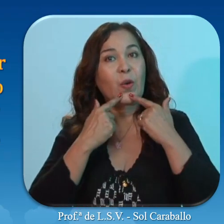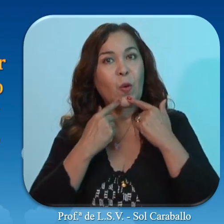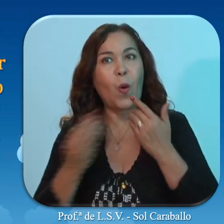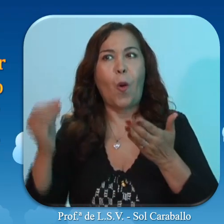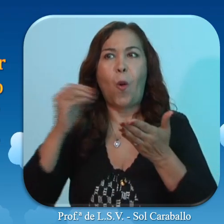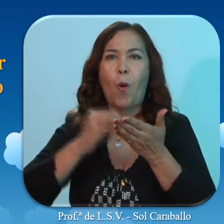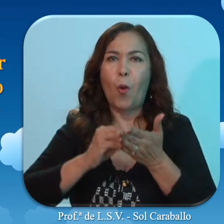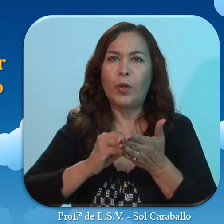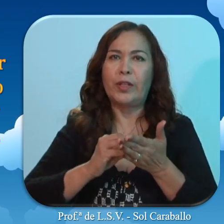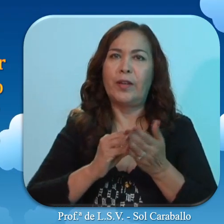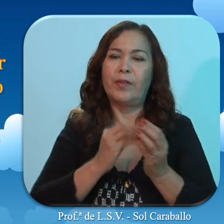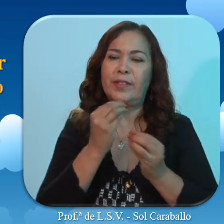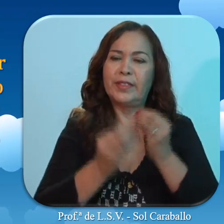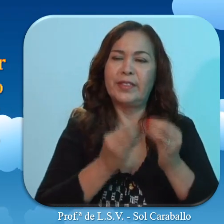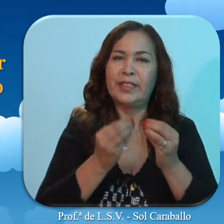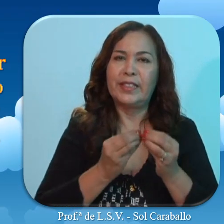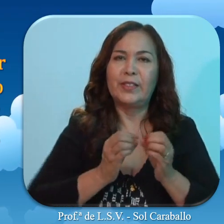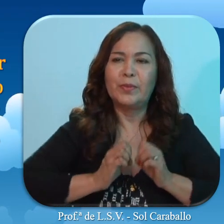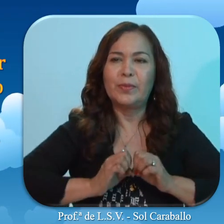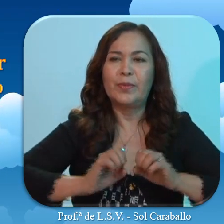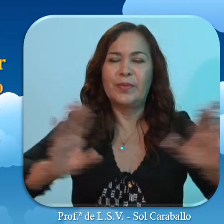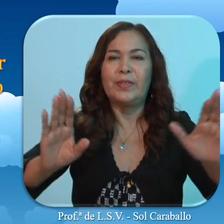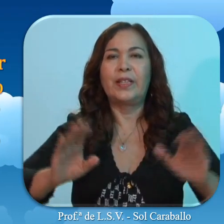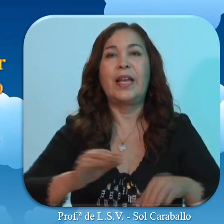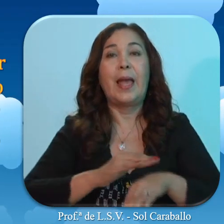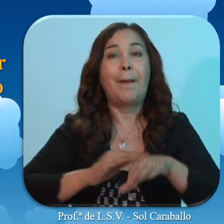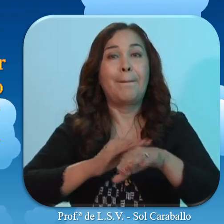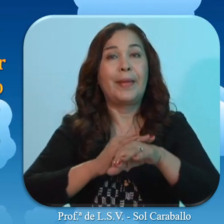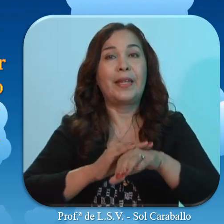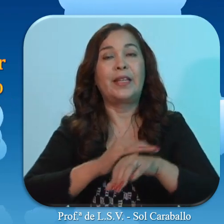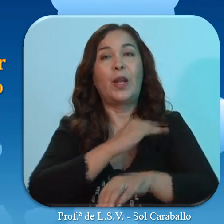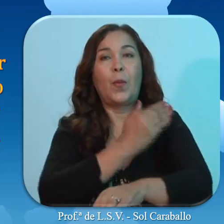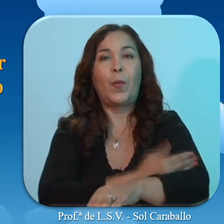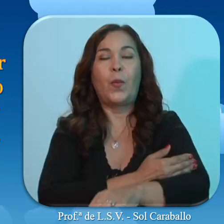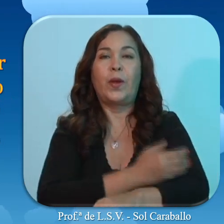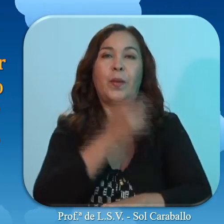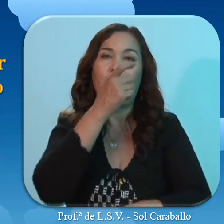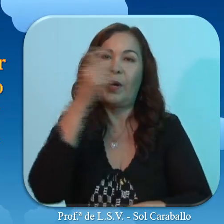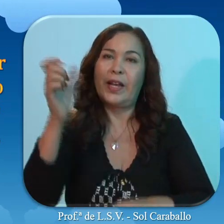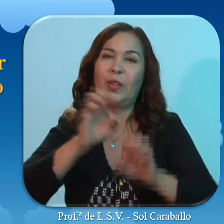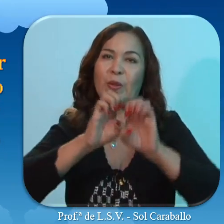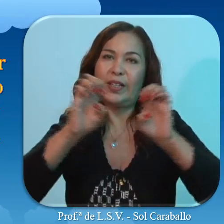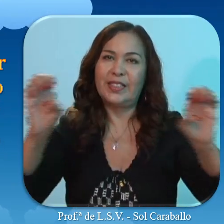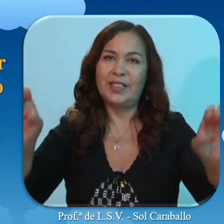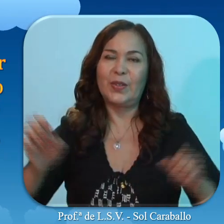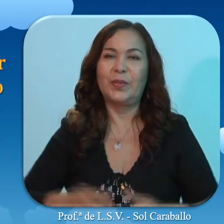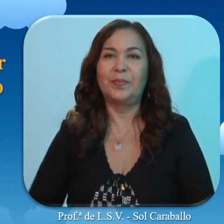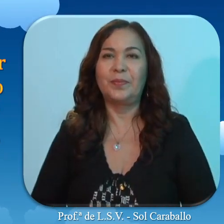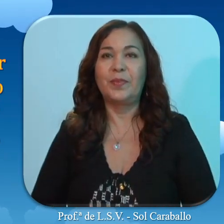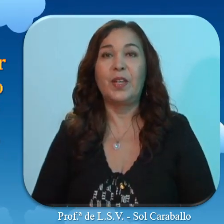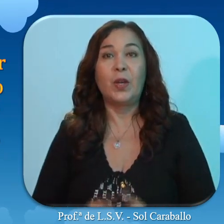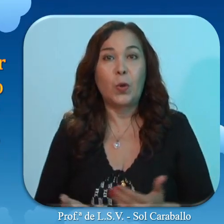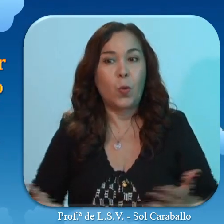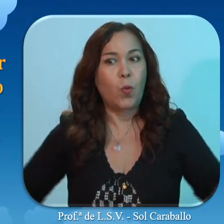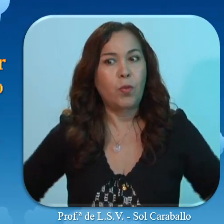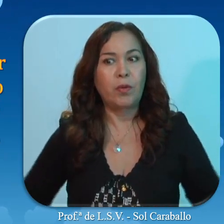volvió a elaborarse y circular desde el Ministerio del Poder Popular para la Educación, con un impulso